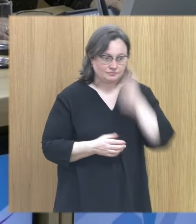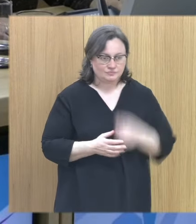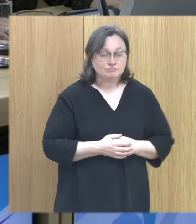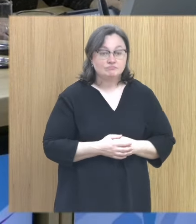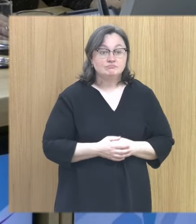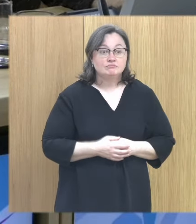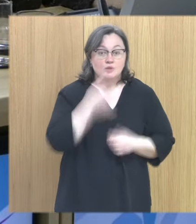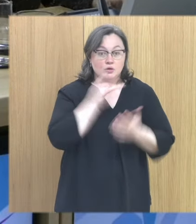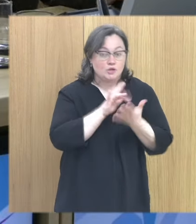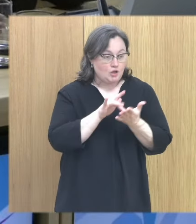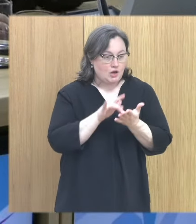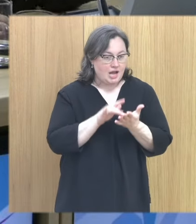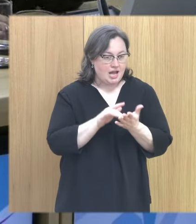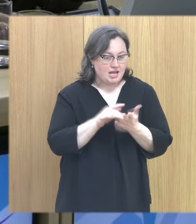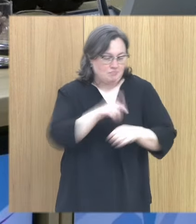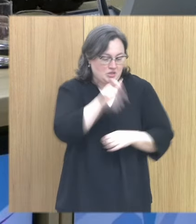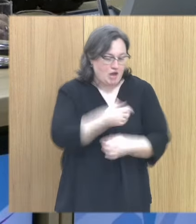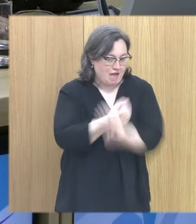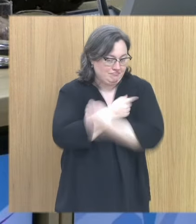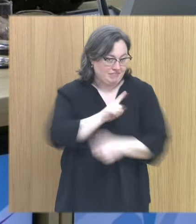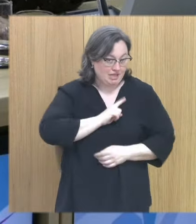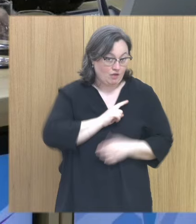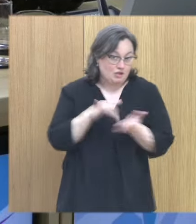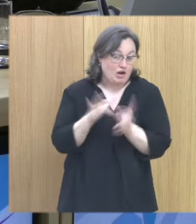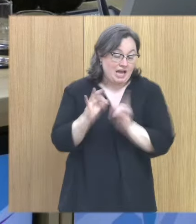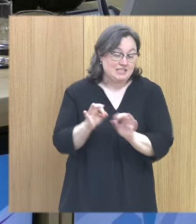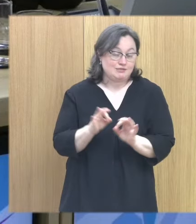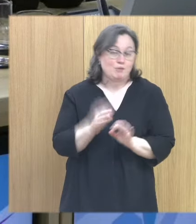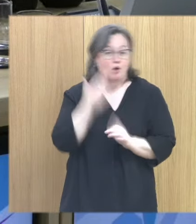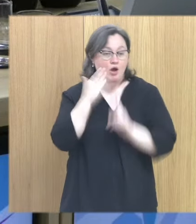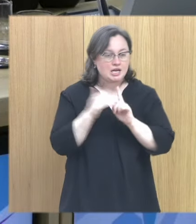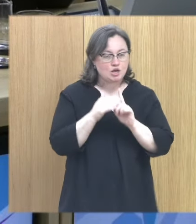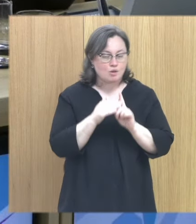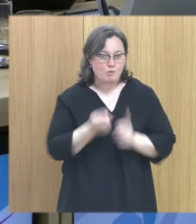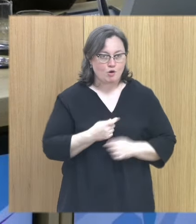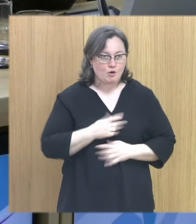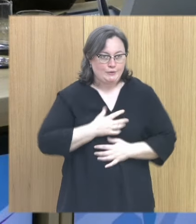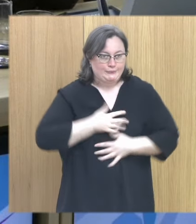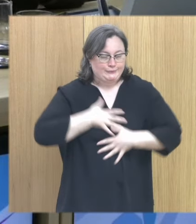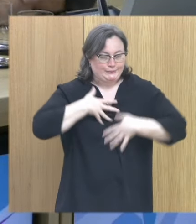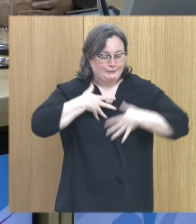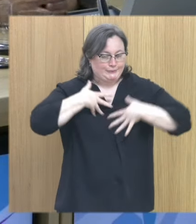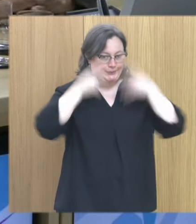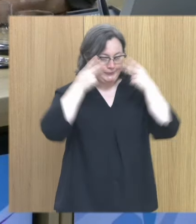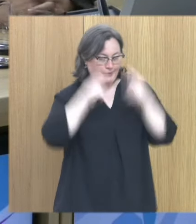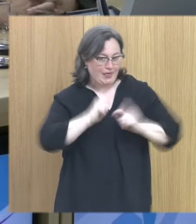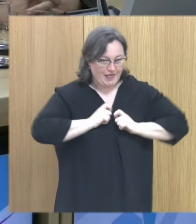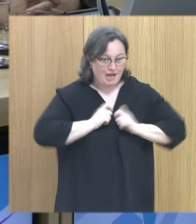Bueno, esto es lo que ocurre cuando te presenta alguien que te quiere, que entonces lo hace así como que te pone un nudo en la garganta antes de empezar a hablar.